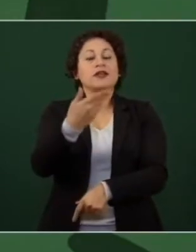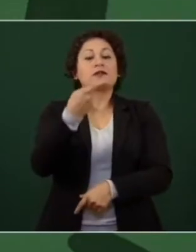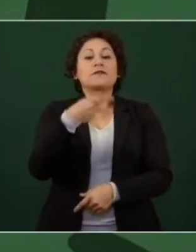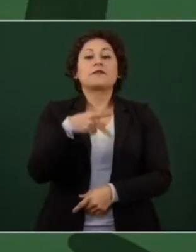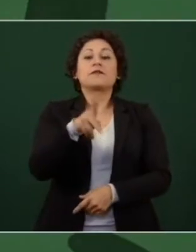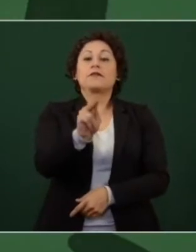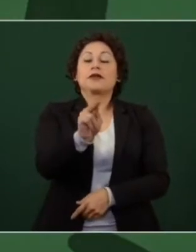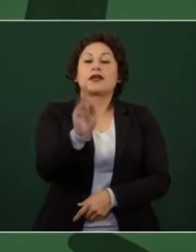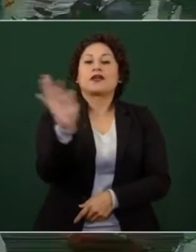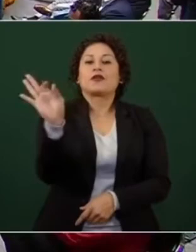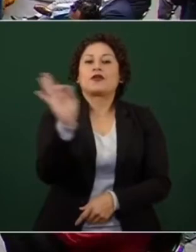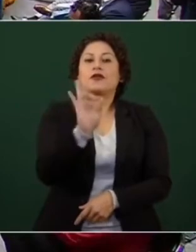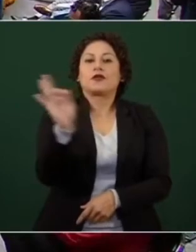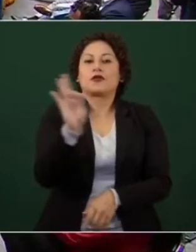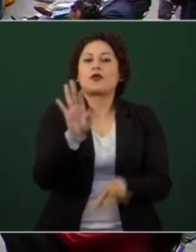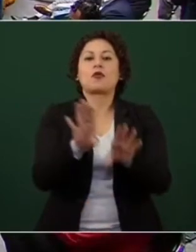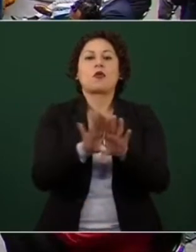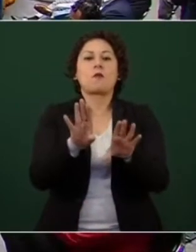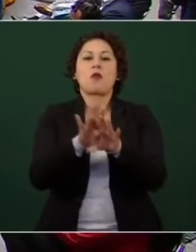de esos